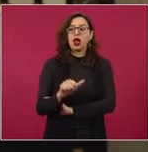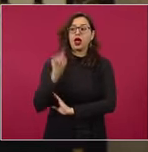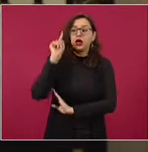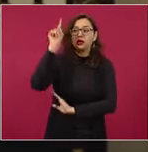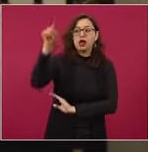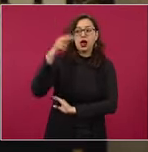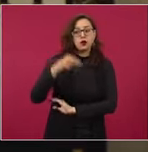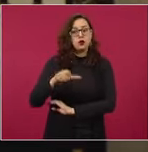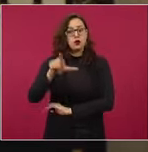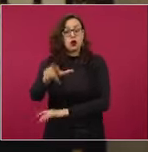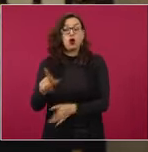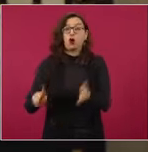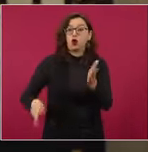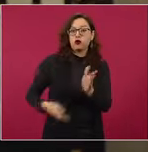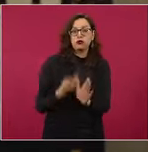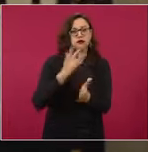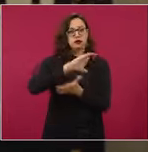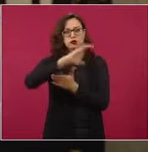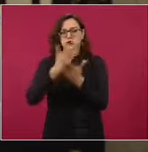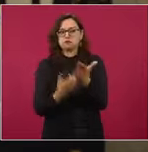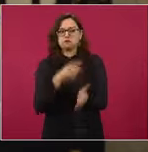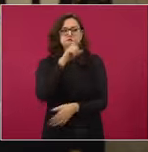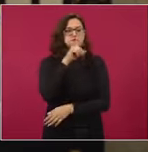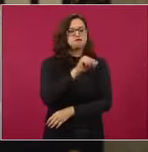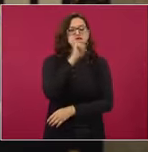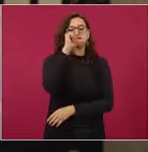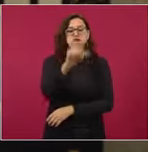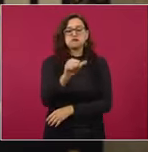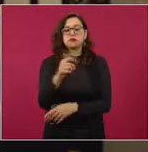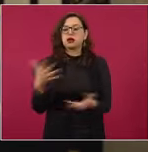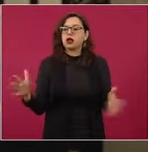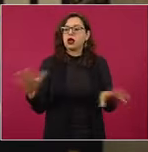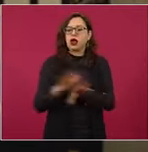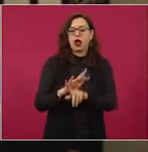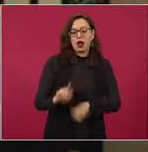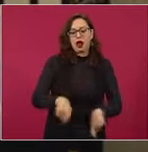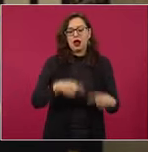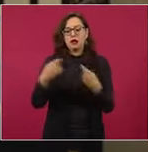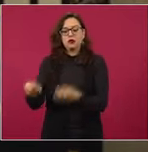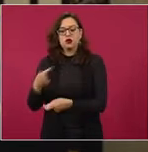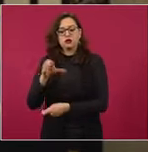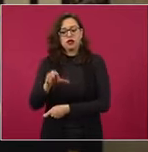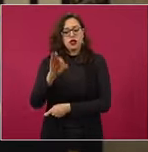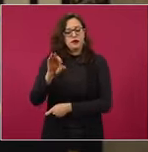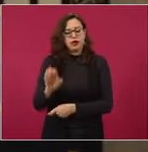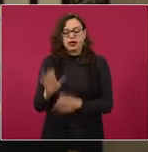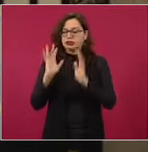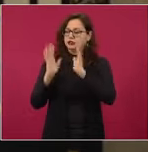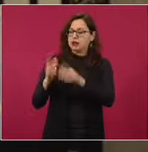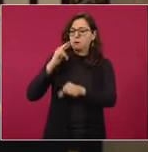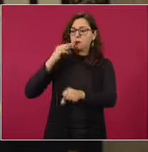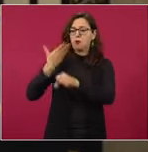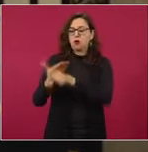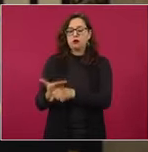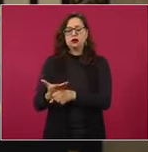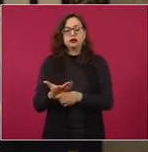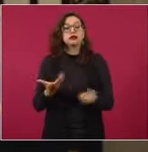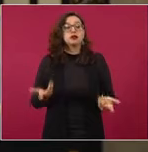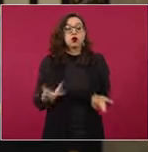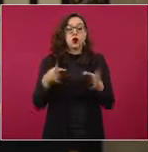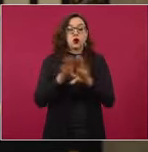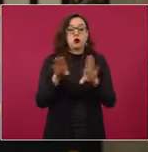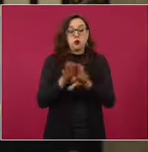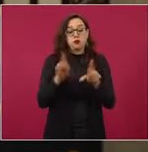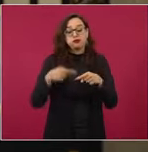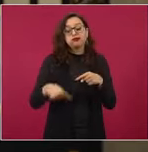se va a renovar. Entonces, ¿qué prosigue, cómo se va a dar esta transición a CFE y qué va a implicar ese cambio de manos? Y también